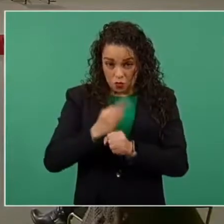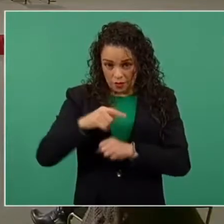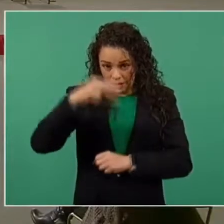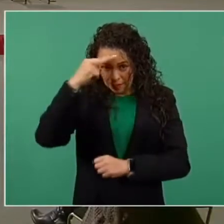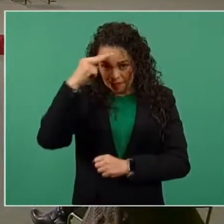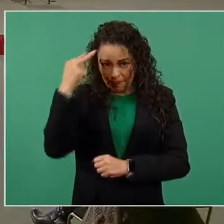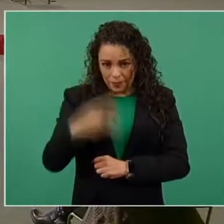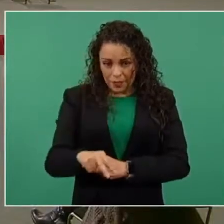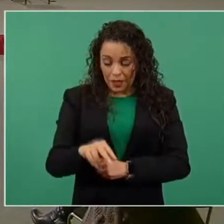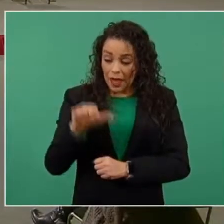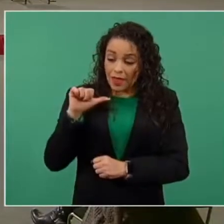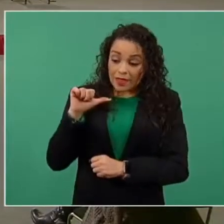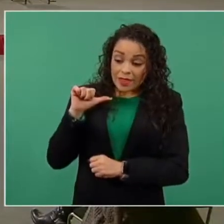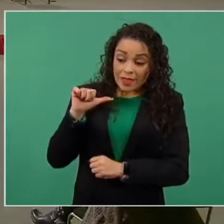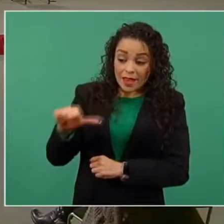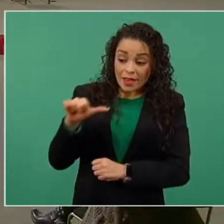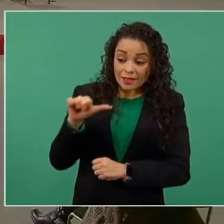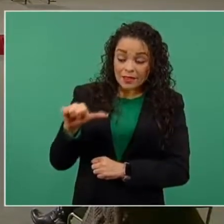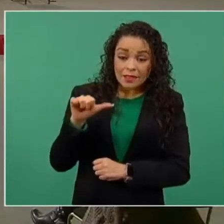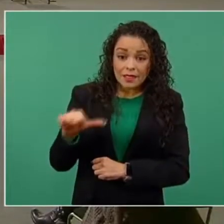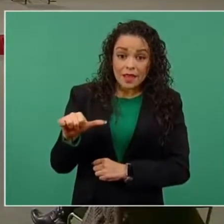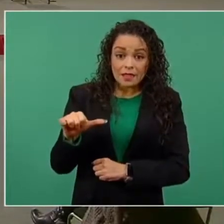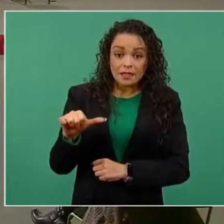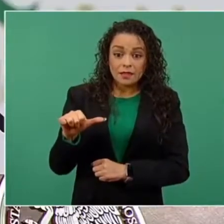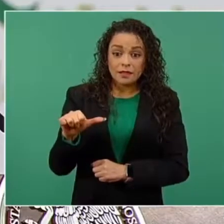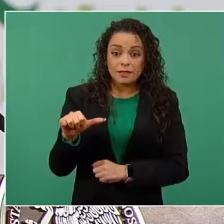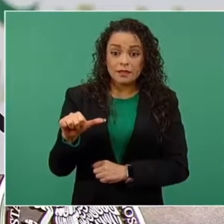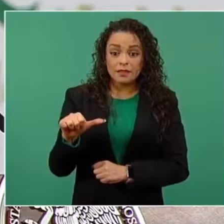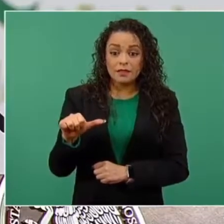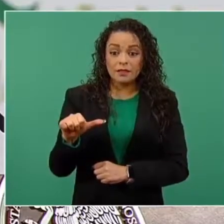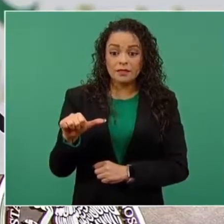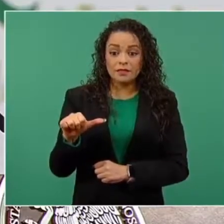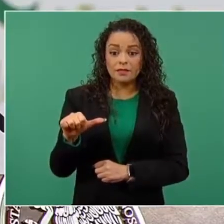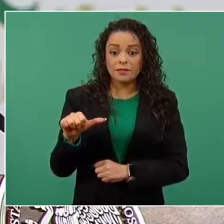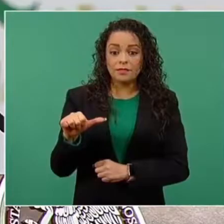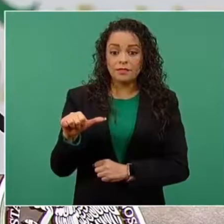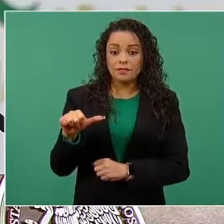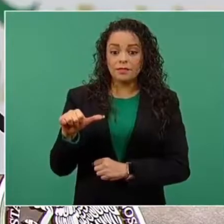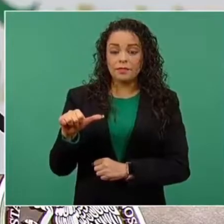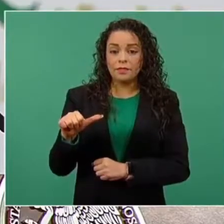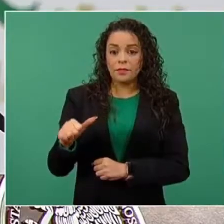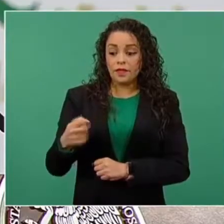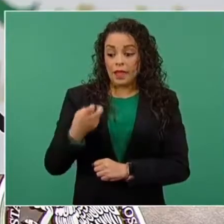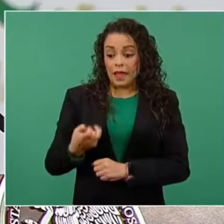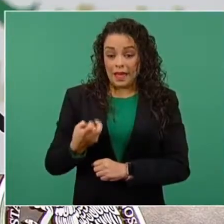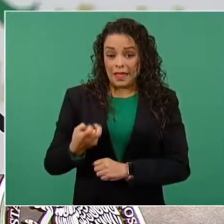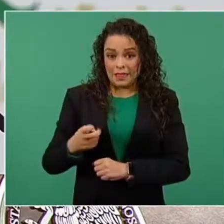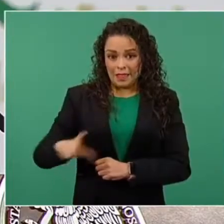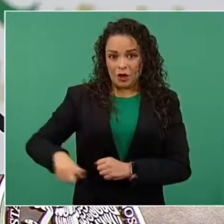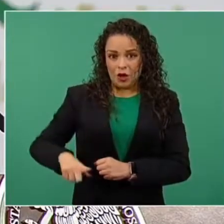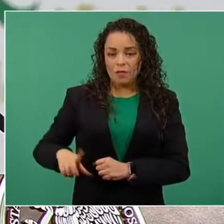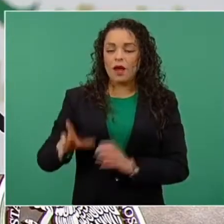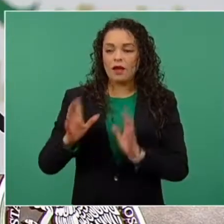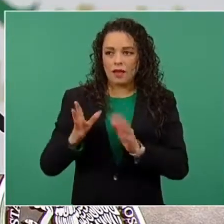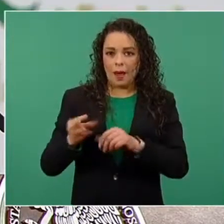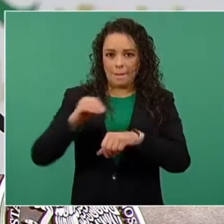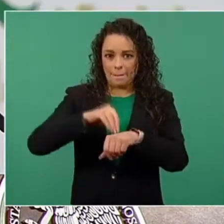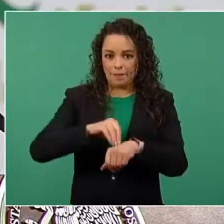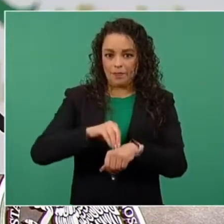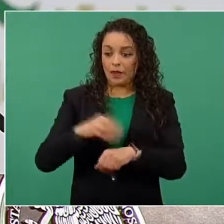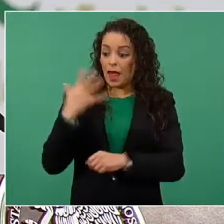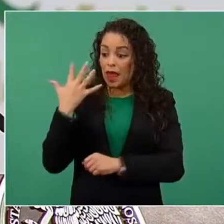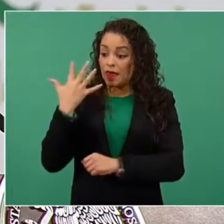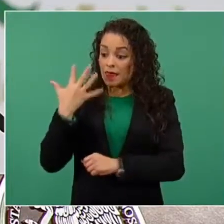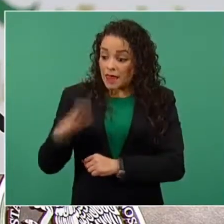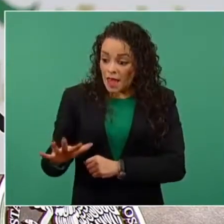16 se han creado, se han construido en el actual gobierno y 10 de estos centros de justicia para